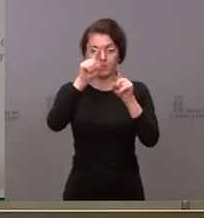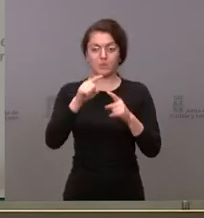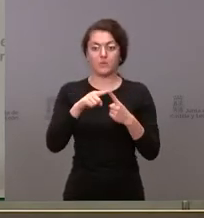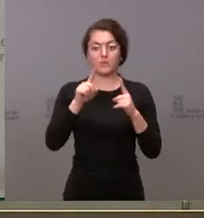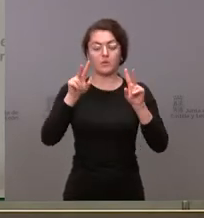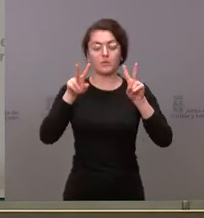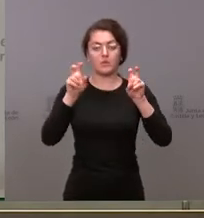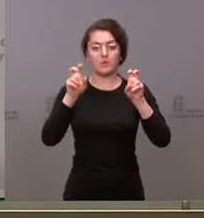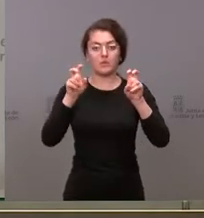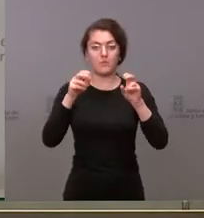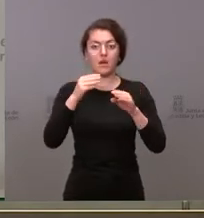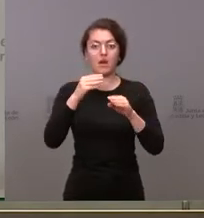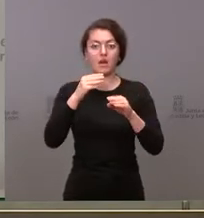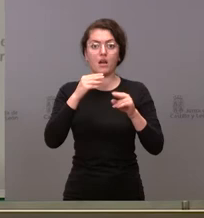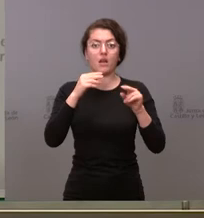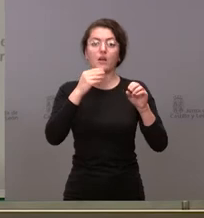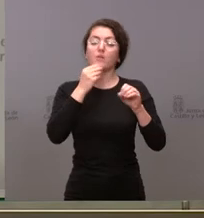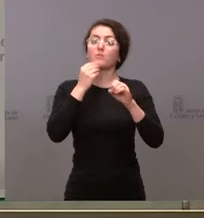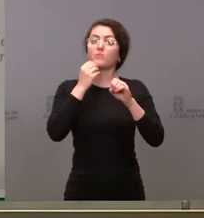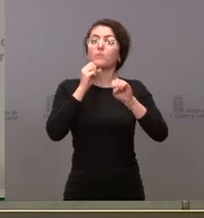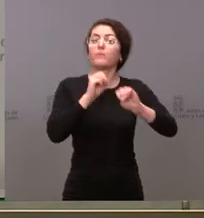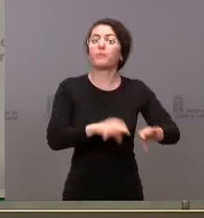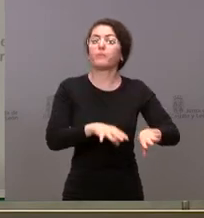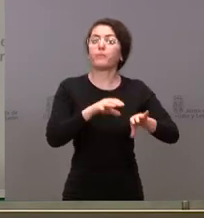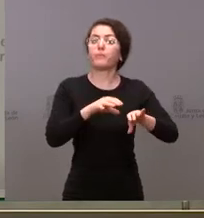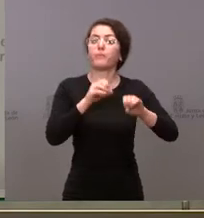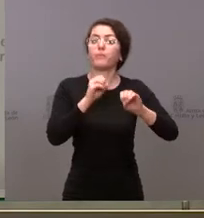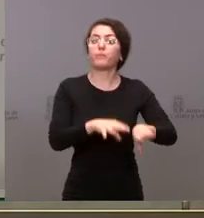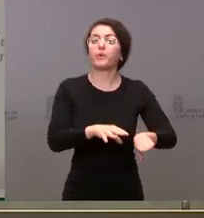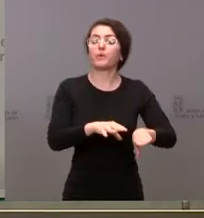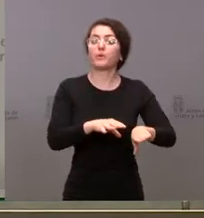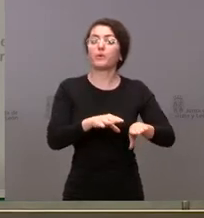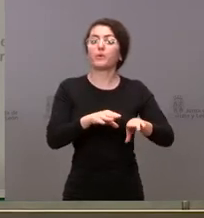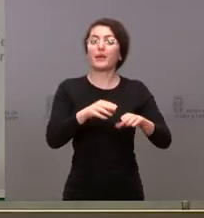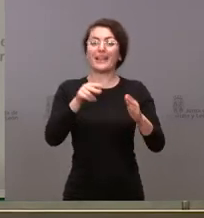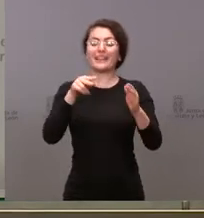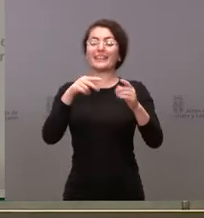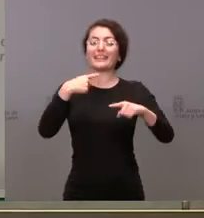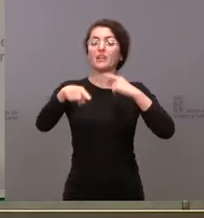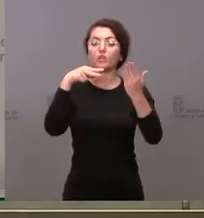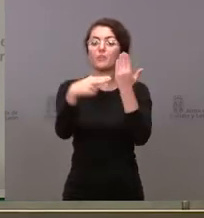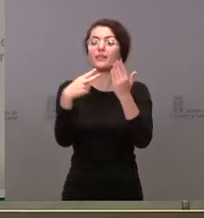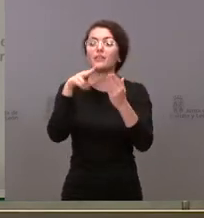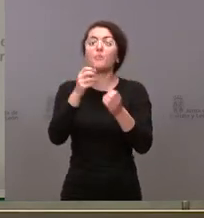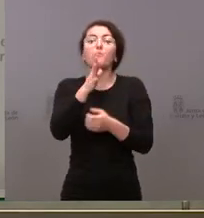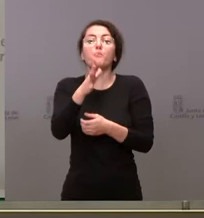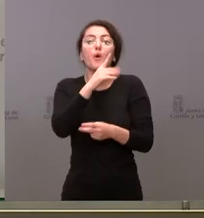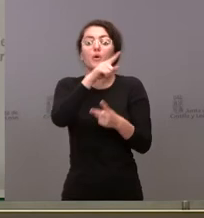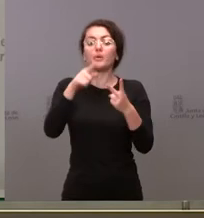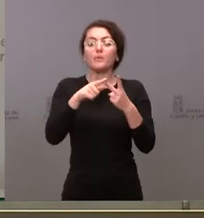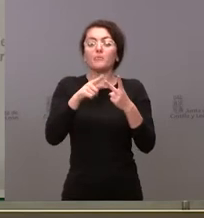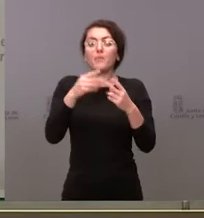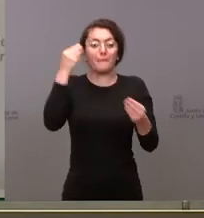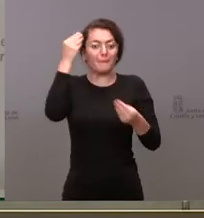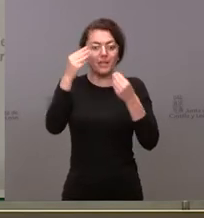dimisión del señor Meseguer quería saber los motivos de su cese y si piensa que el área de transparencia de su consejería puede quedar un poco coja